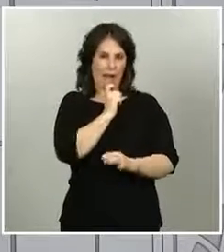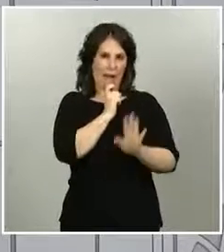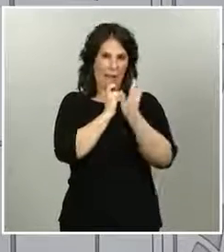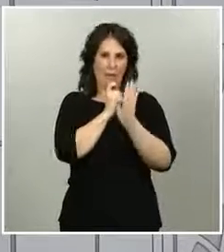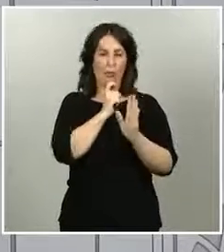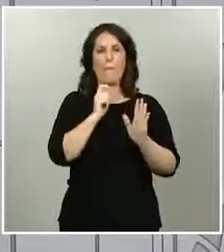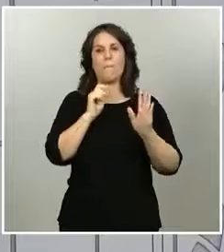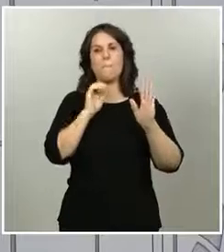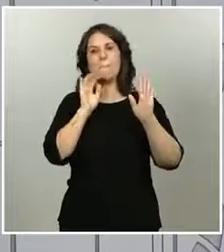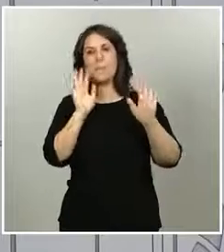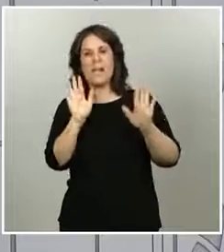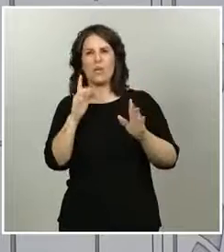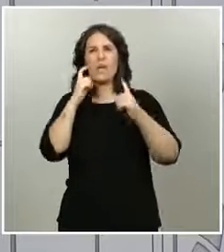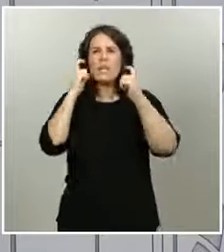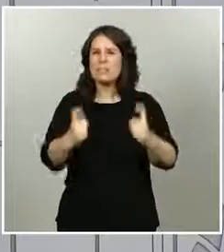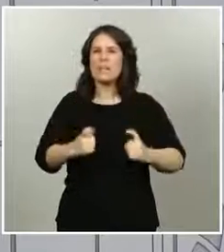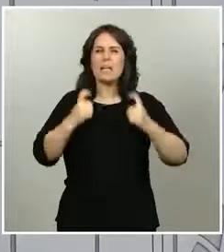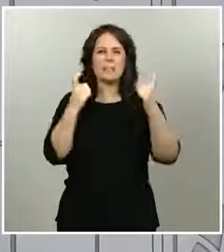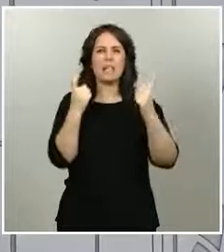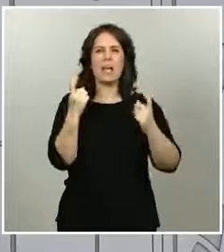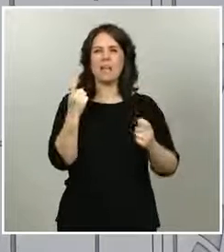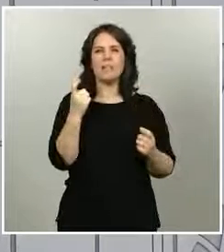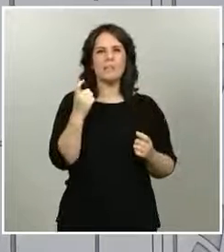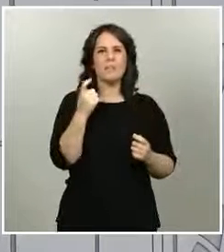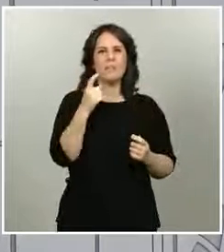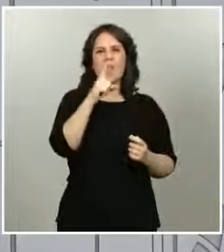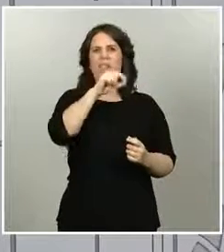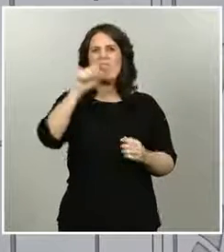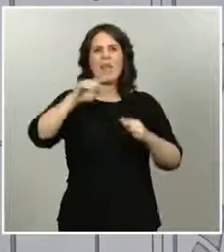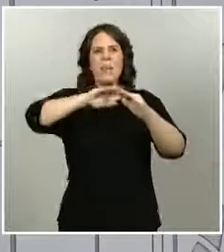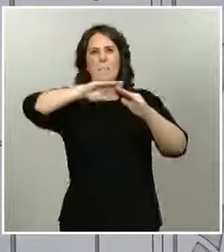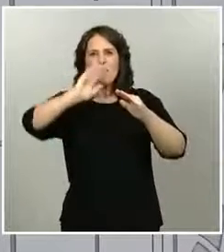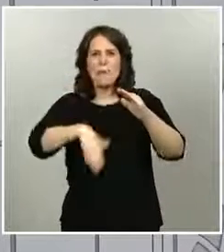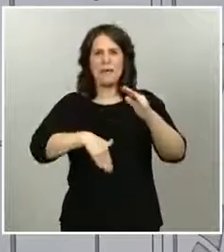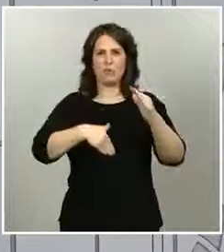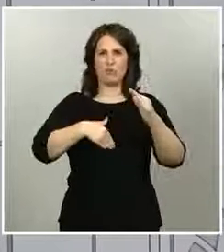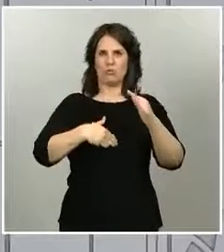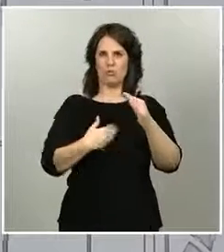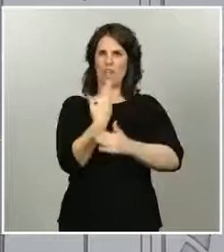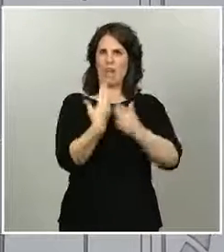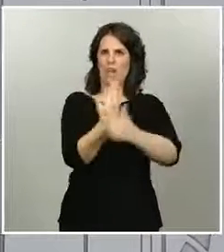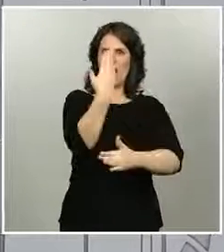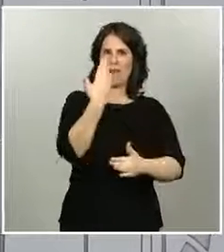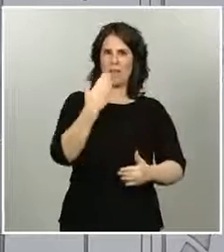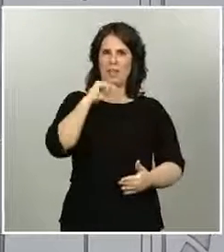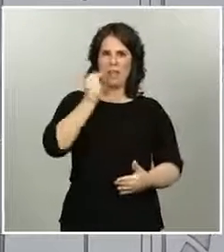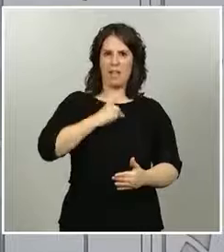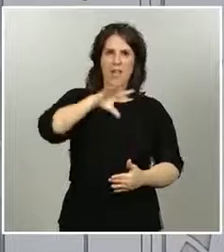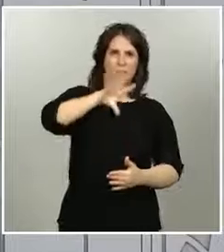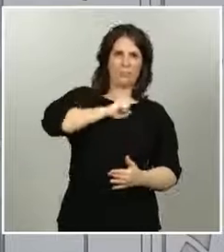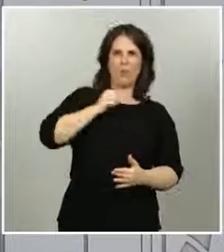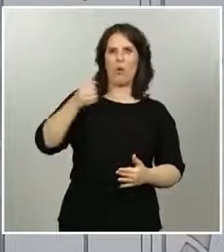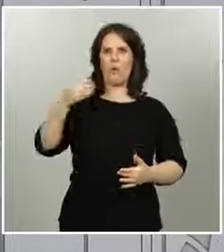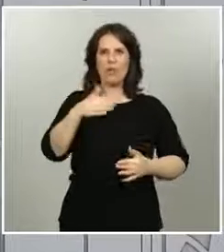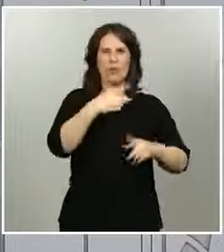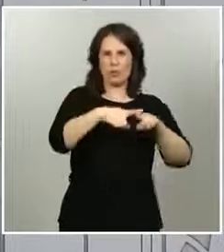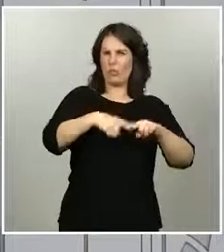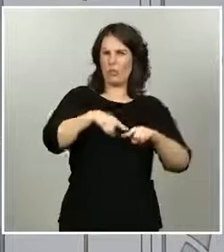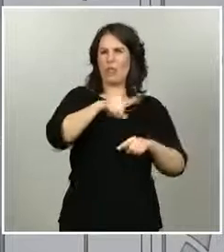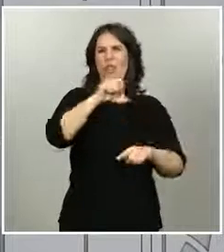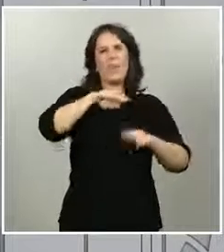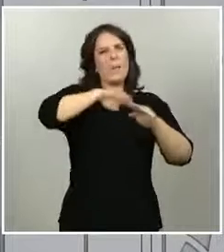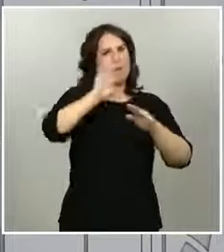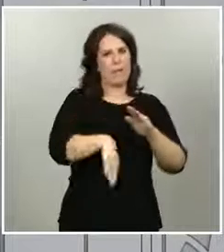debajo de las pocas decenas de casos notificados día a día. Pero lo importante en estos momentos empieza a la